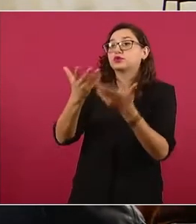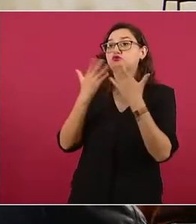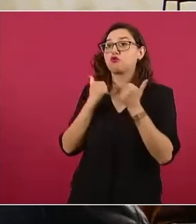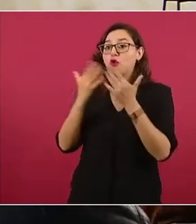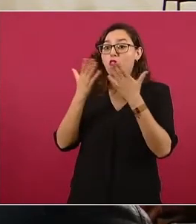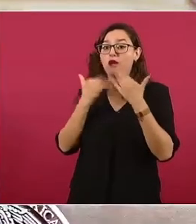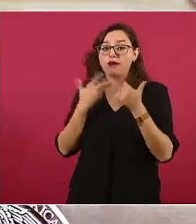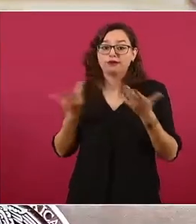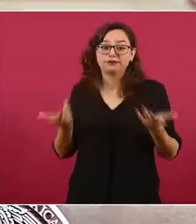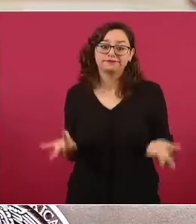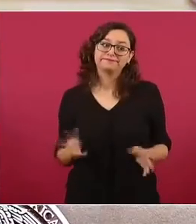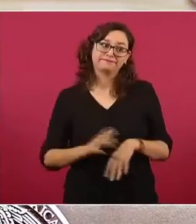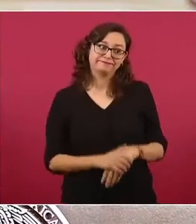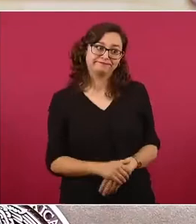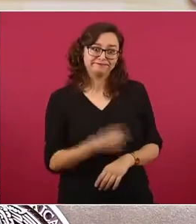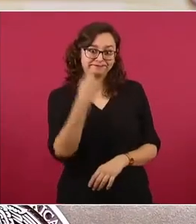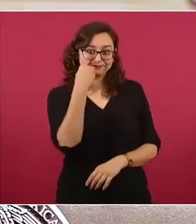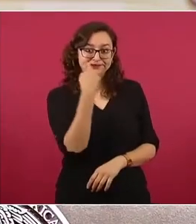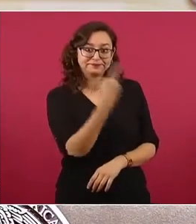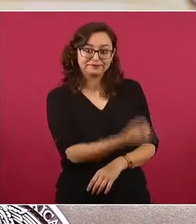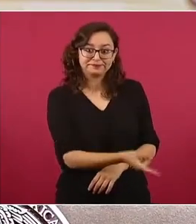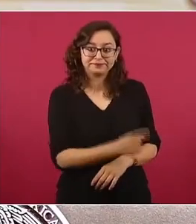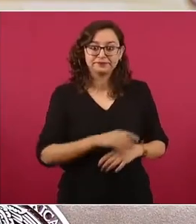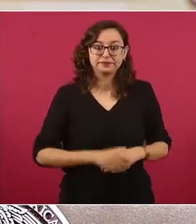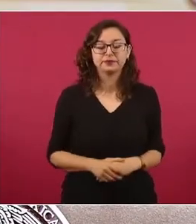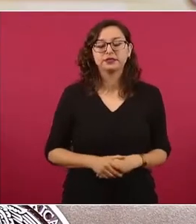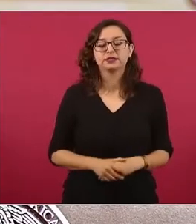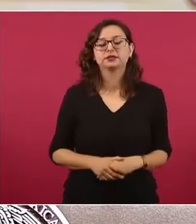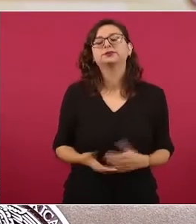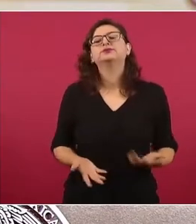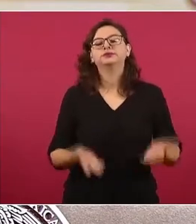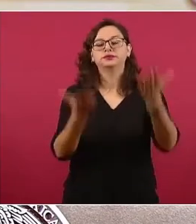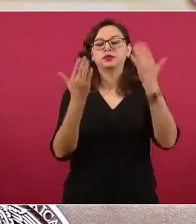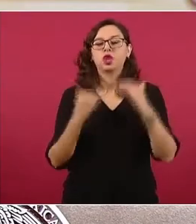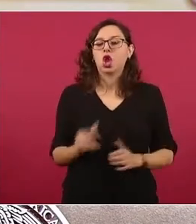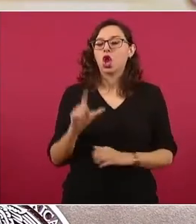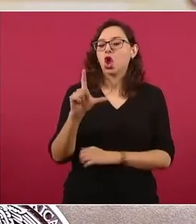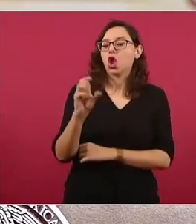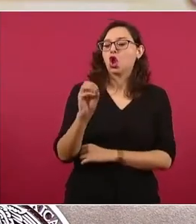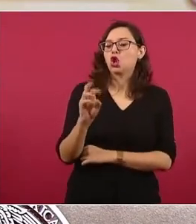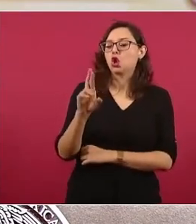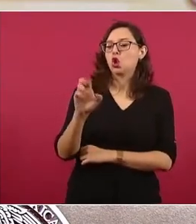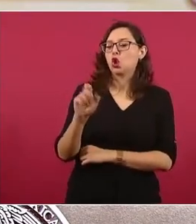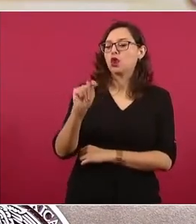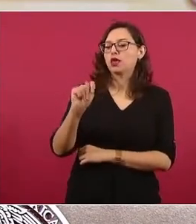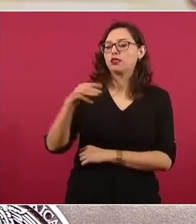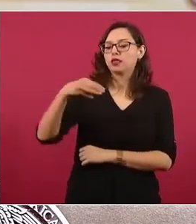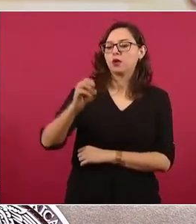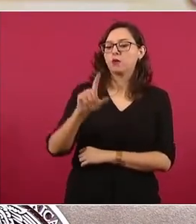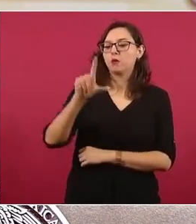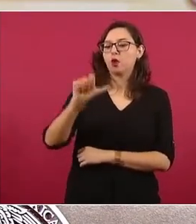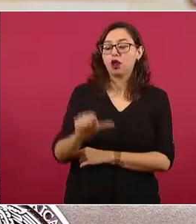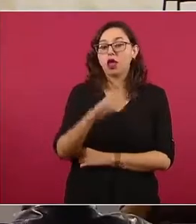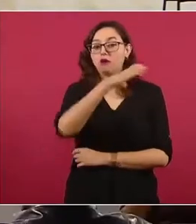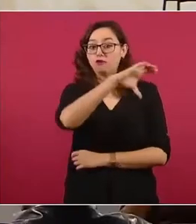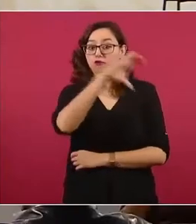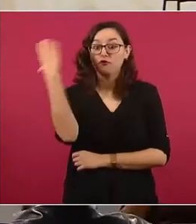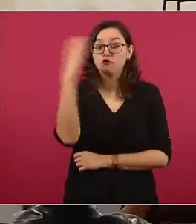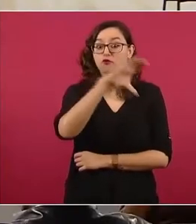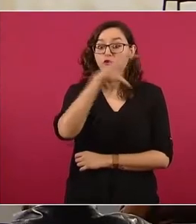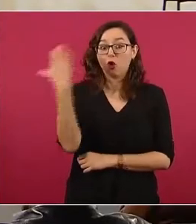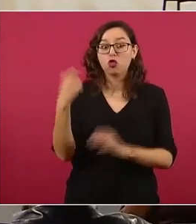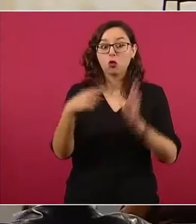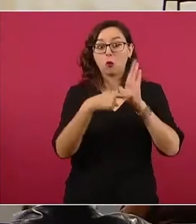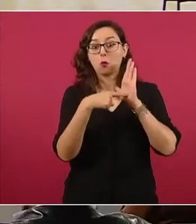Carlos Loret de Mola cayó en la chapuza de publicar fotografías como pruebas falsas de que la